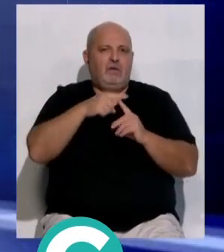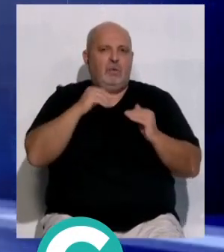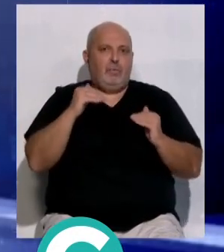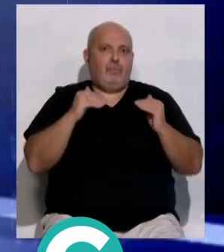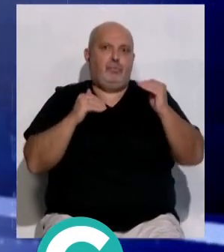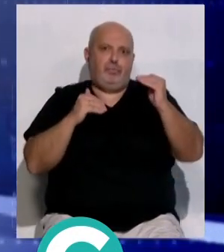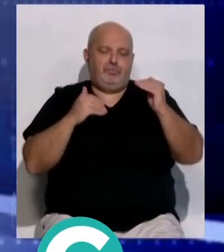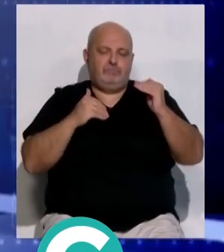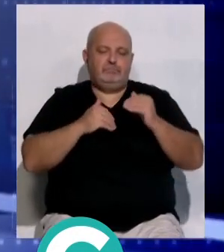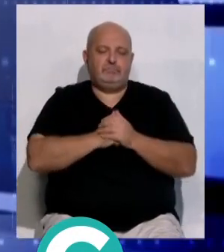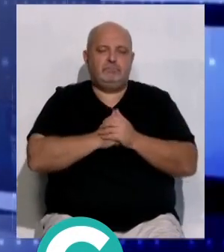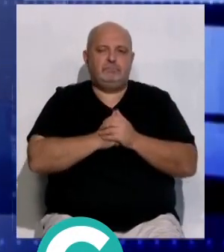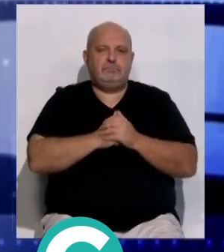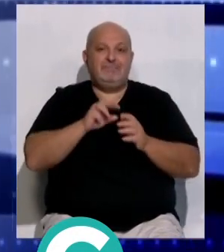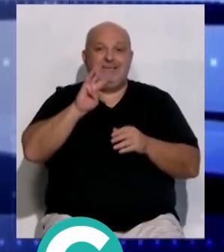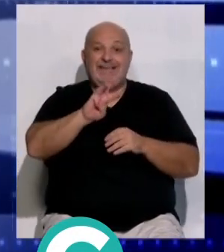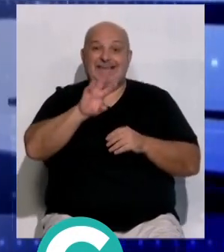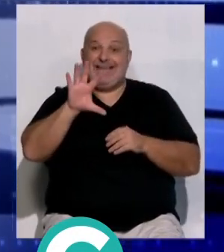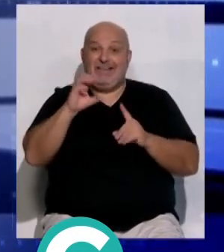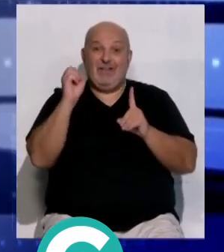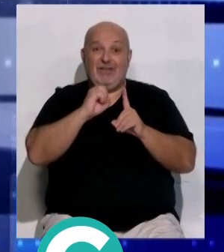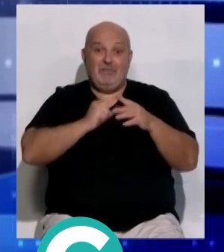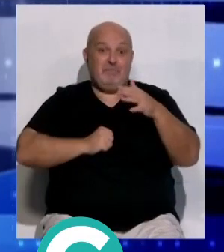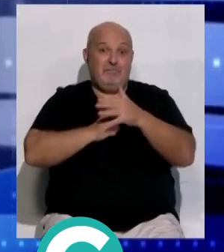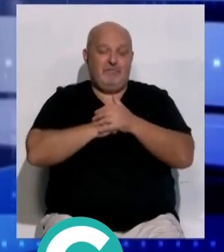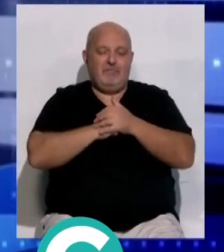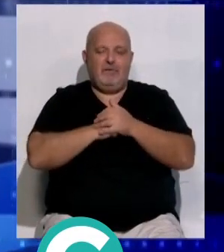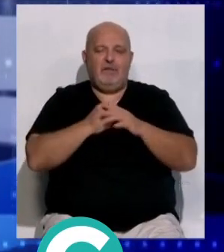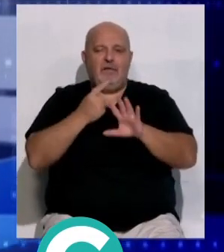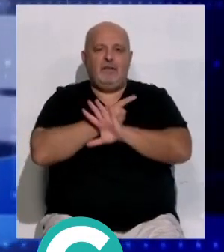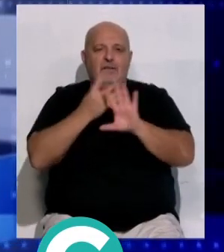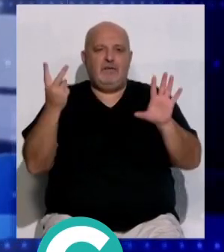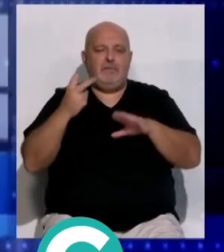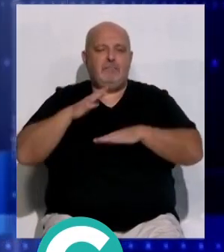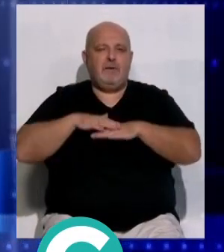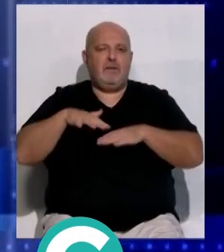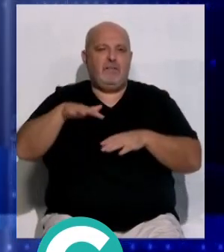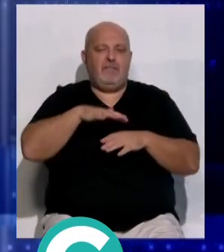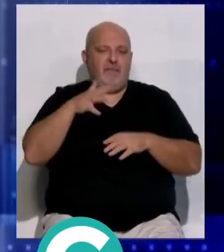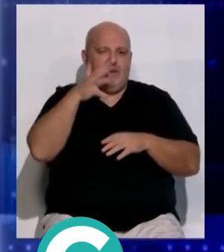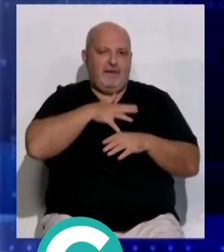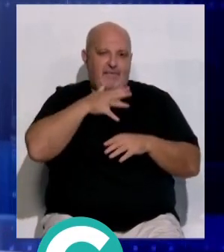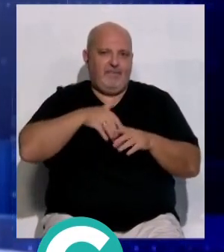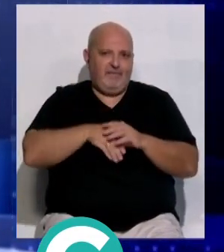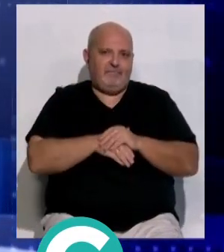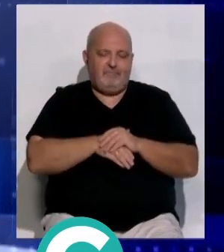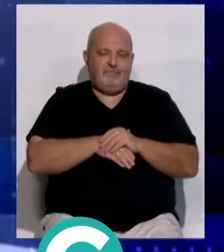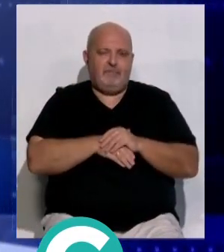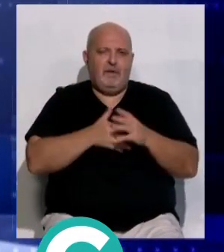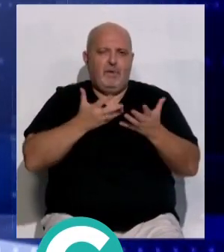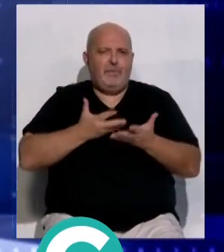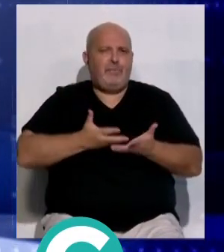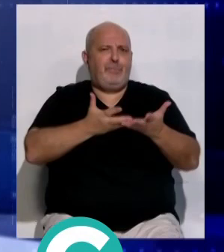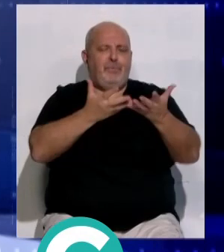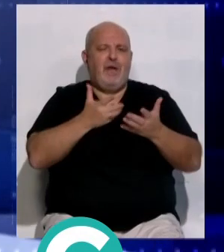ascenso oscilarán entre los 35 grados de máxima y los 17 grados de mínima de Jerez de la Frontera Los